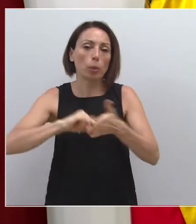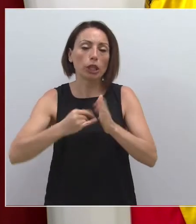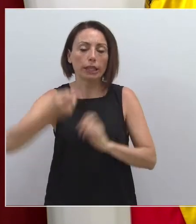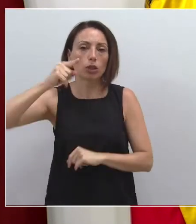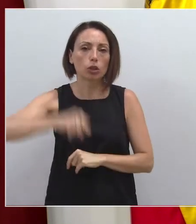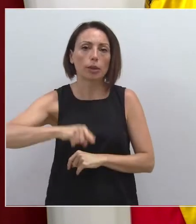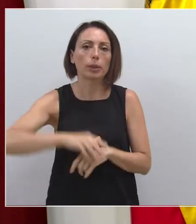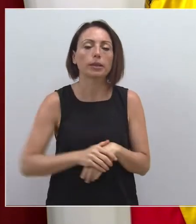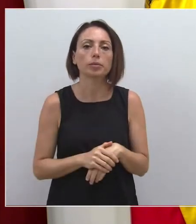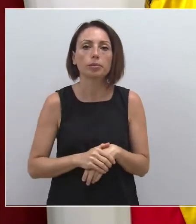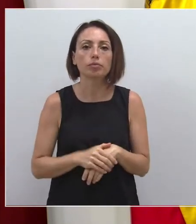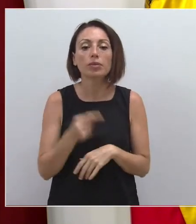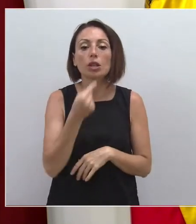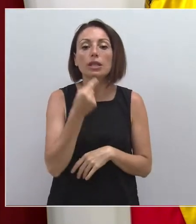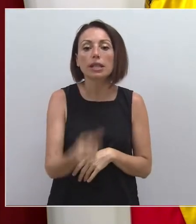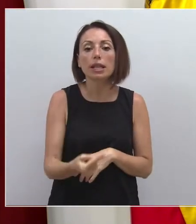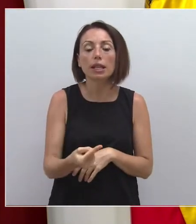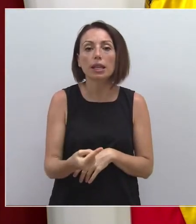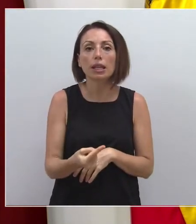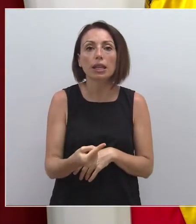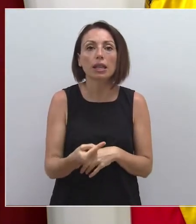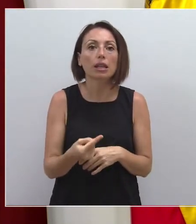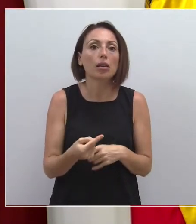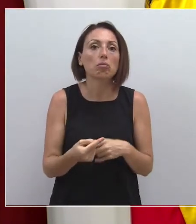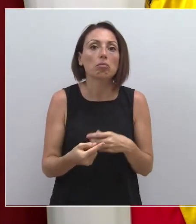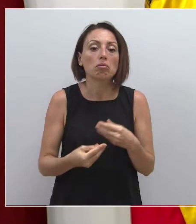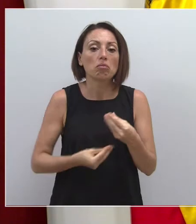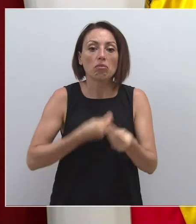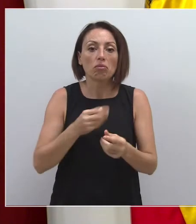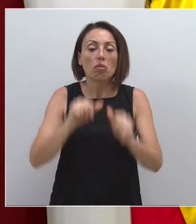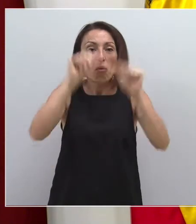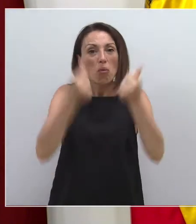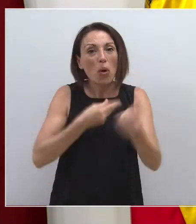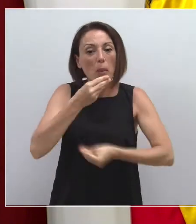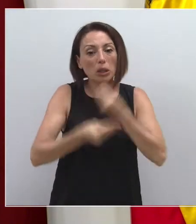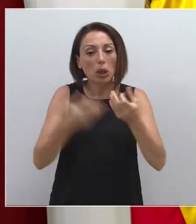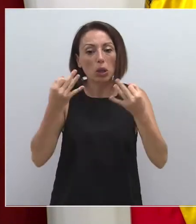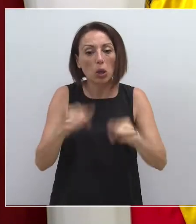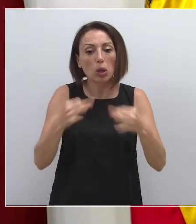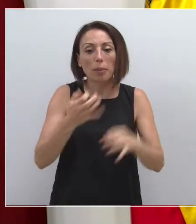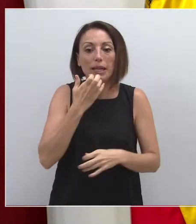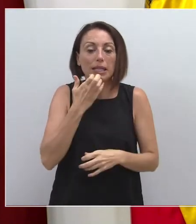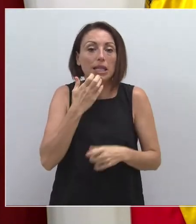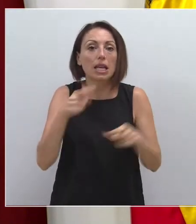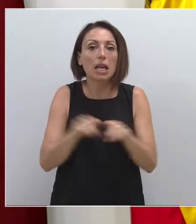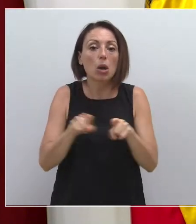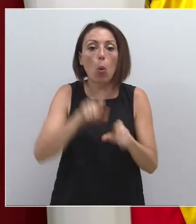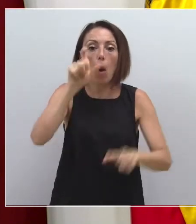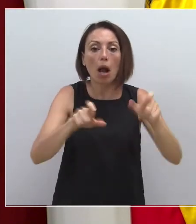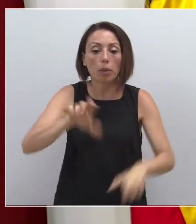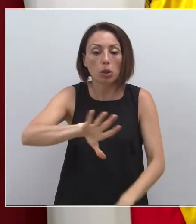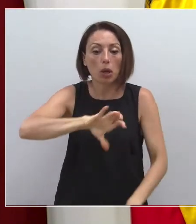Y, bueno, pues se han establecido los mecanismos normales correspondientes a cualquier ciudadano o cualquier situación